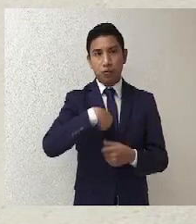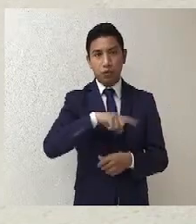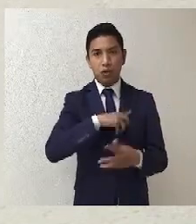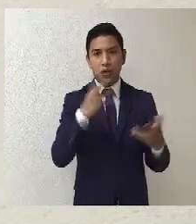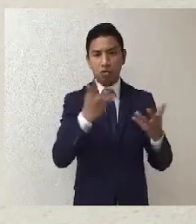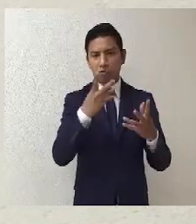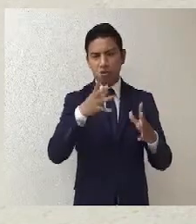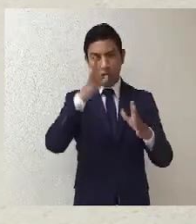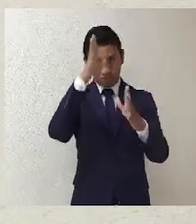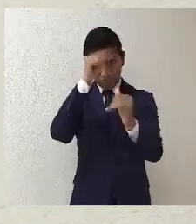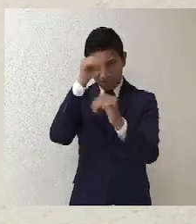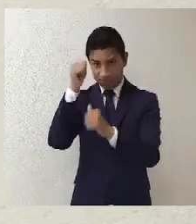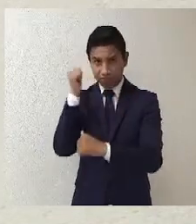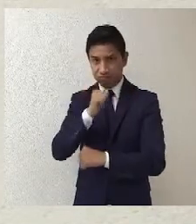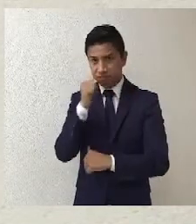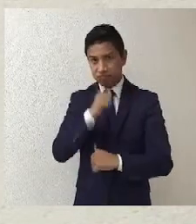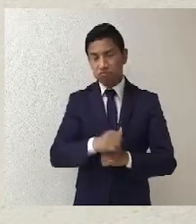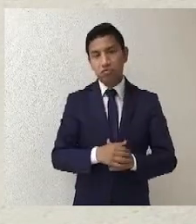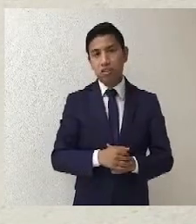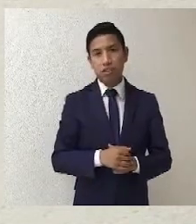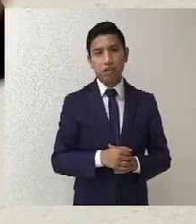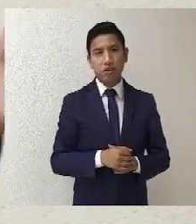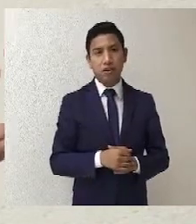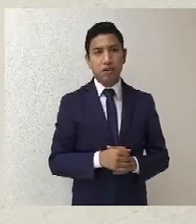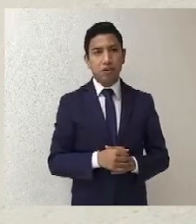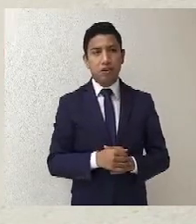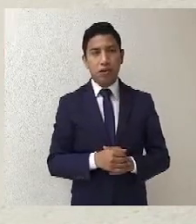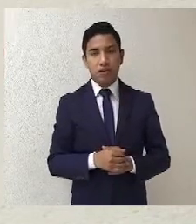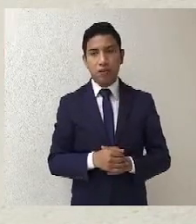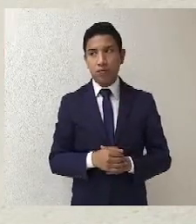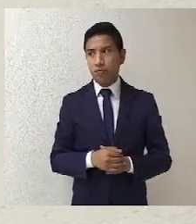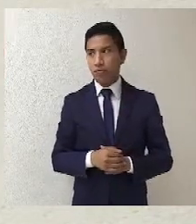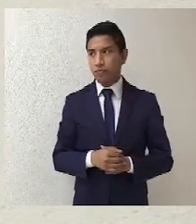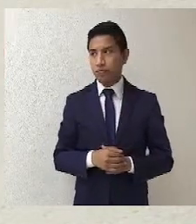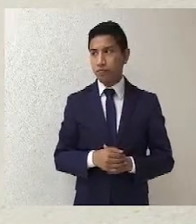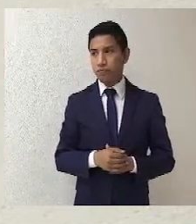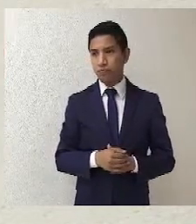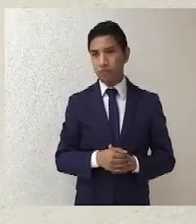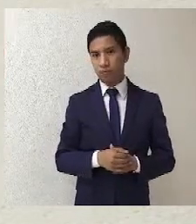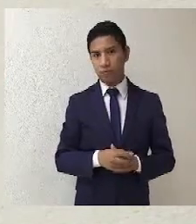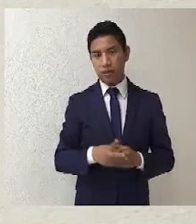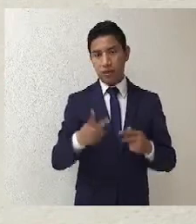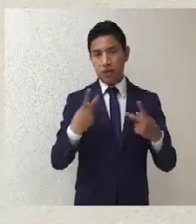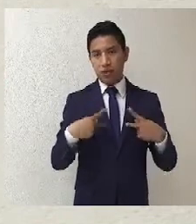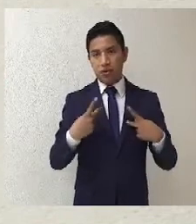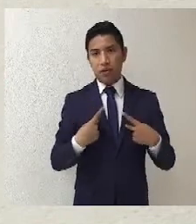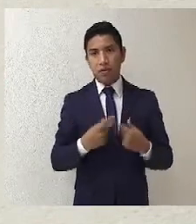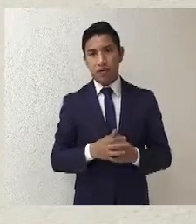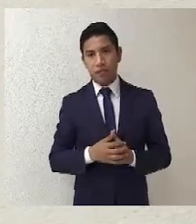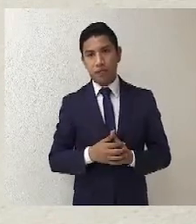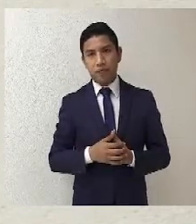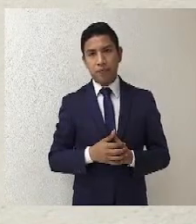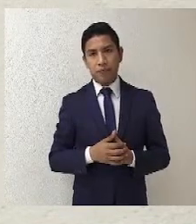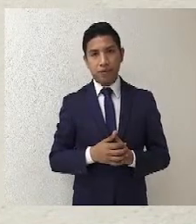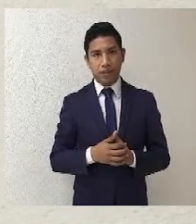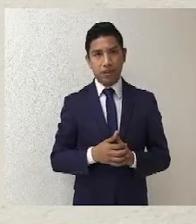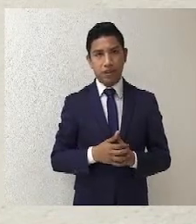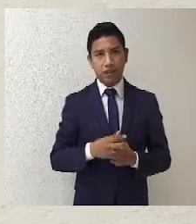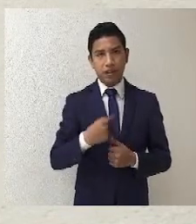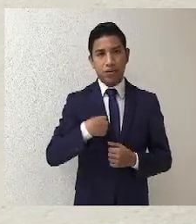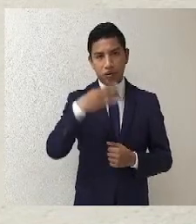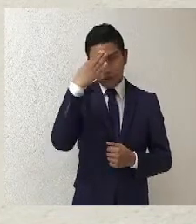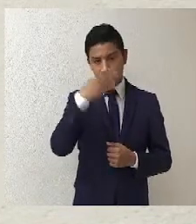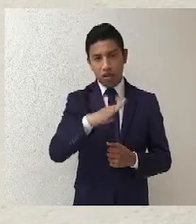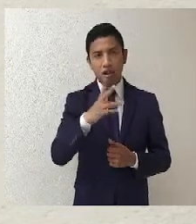estamos de acuerdo. Entonces, para ellos es muy obvio que es un juicio ciudadano, que somos una instancia de revisión, pero yo sé que en las